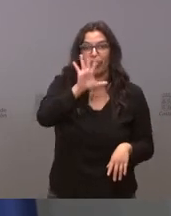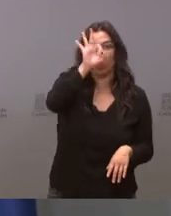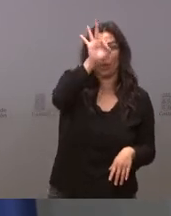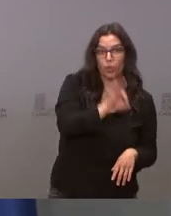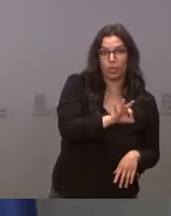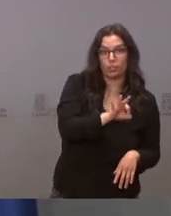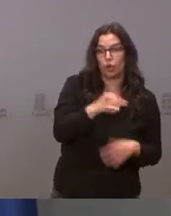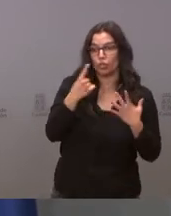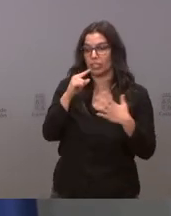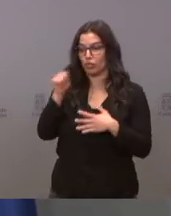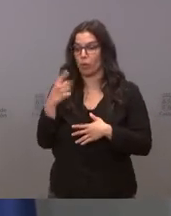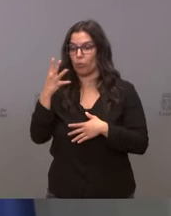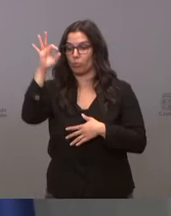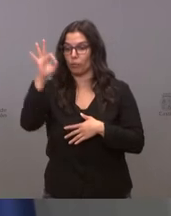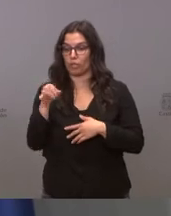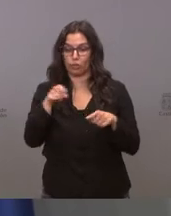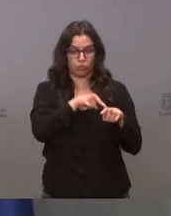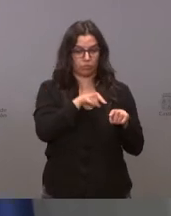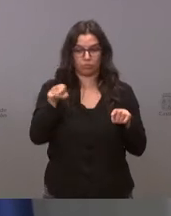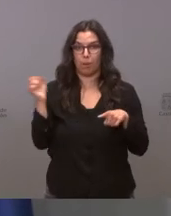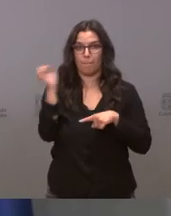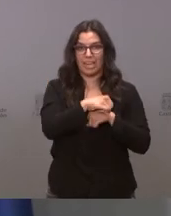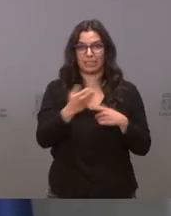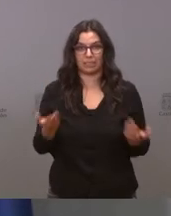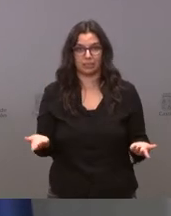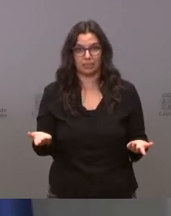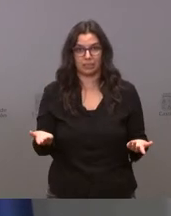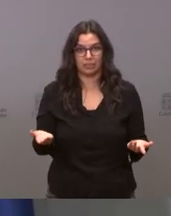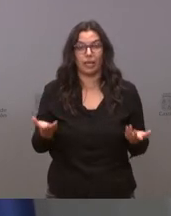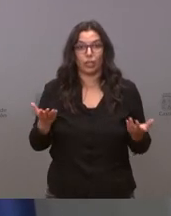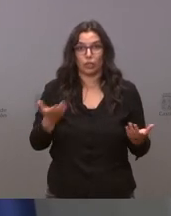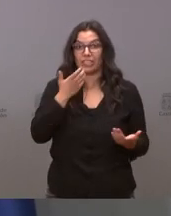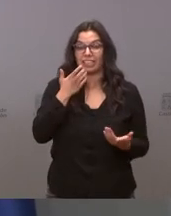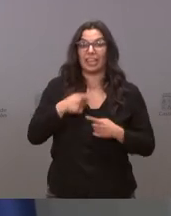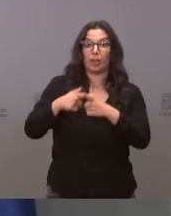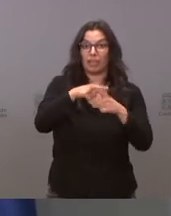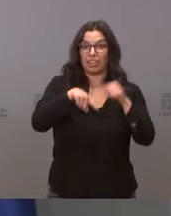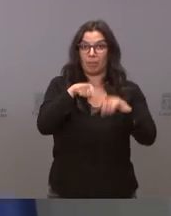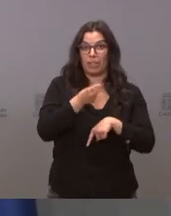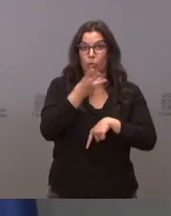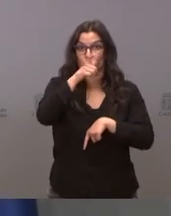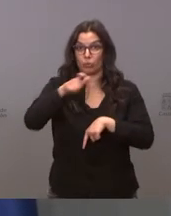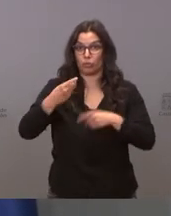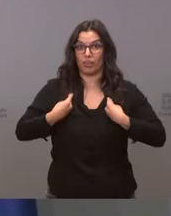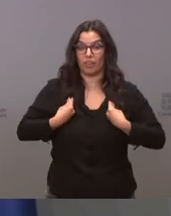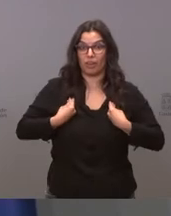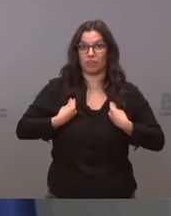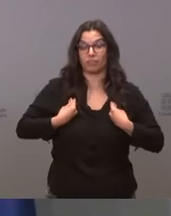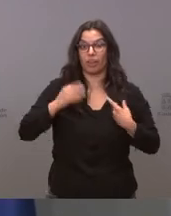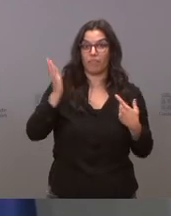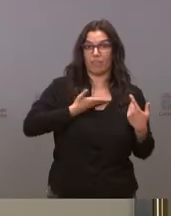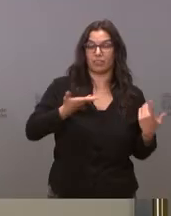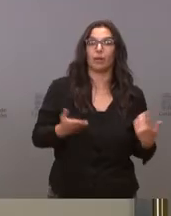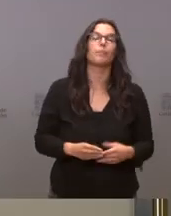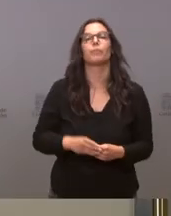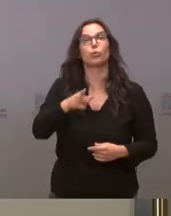menos que 6,4 por tanto nos perjudica ¿no? o sea que usted cree que